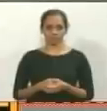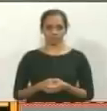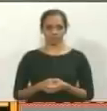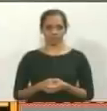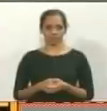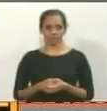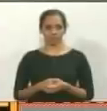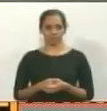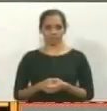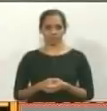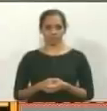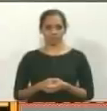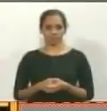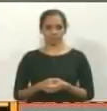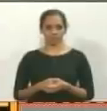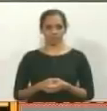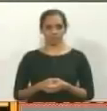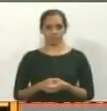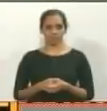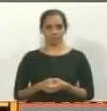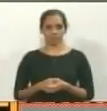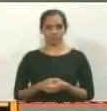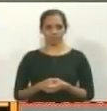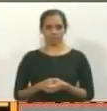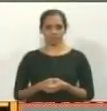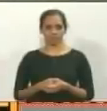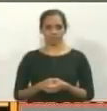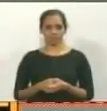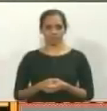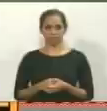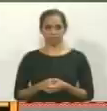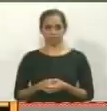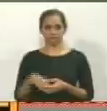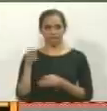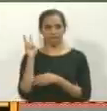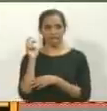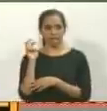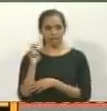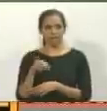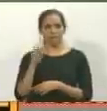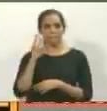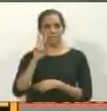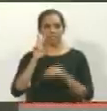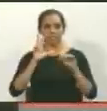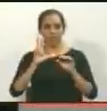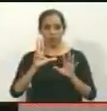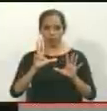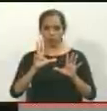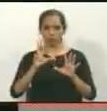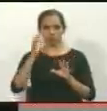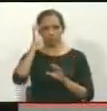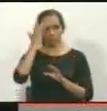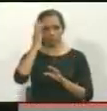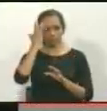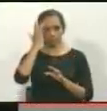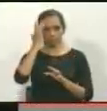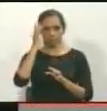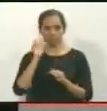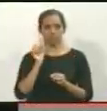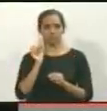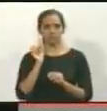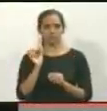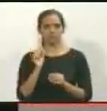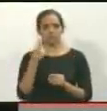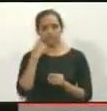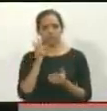Un hombre en Clima Comerina, el día viernes 28 de febrero, en ese momento vi que llegó